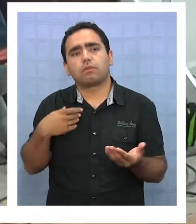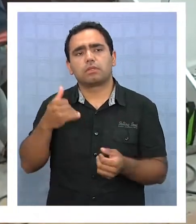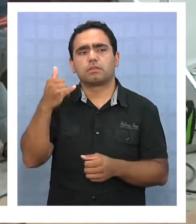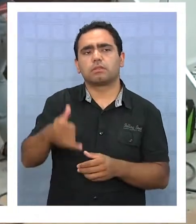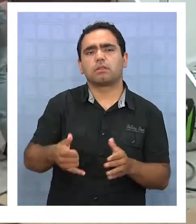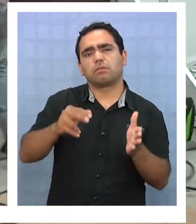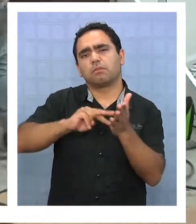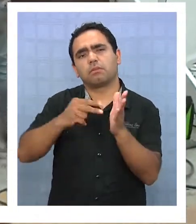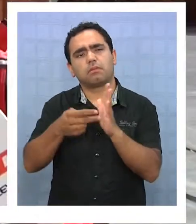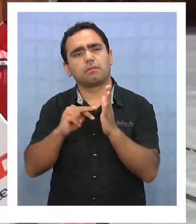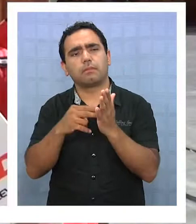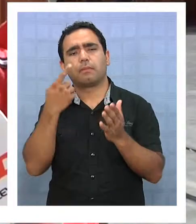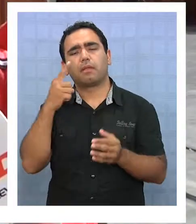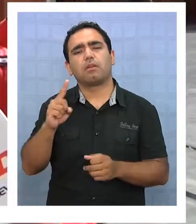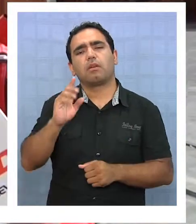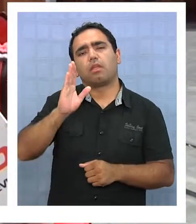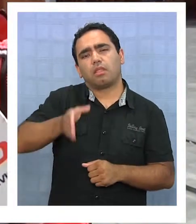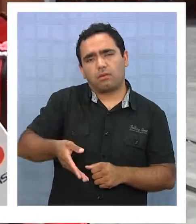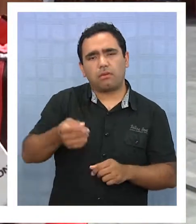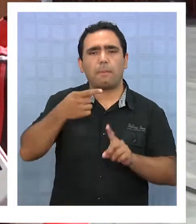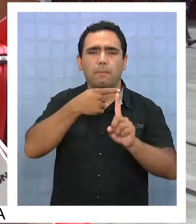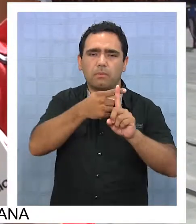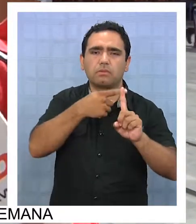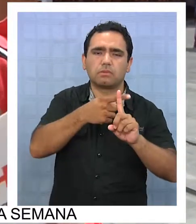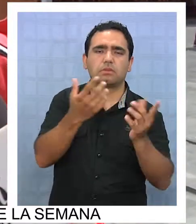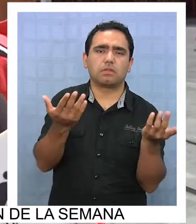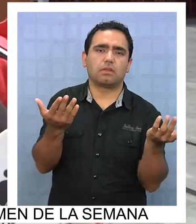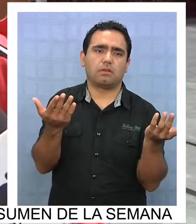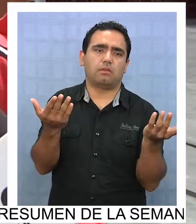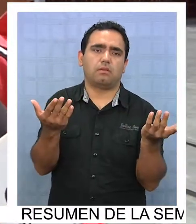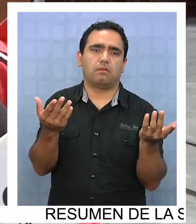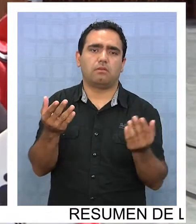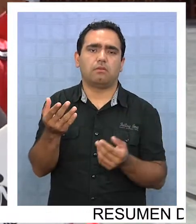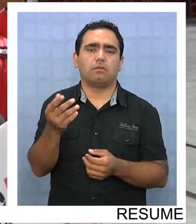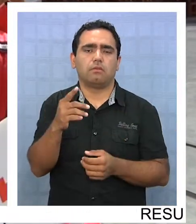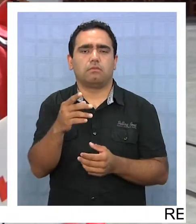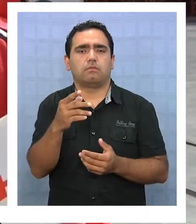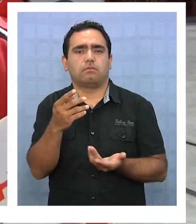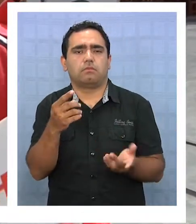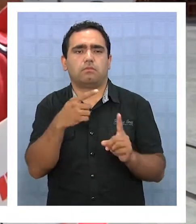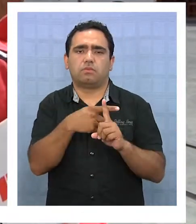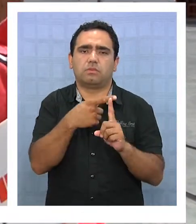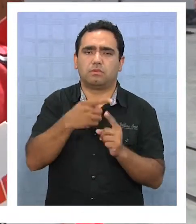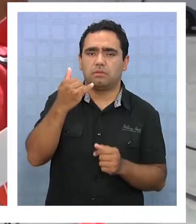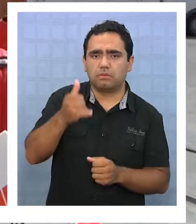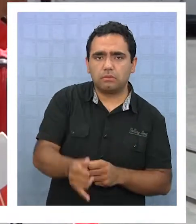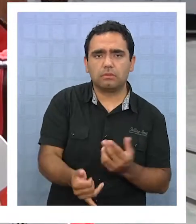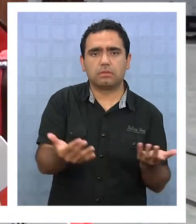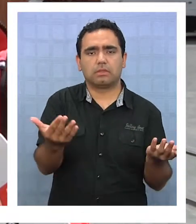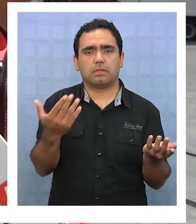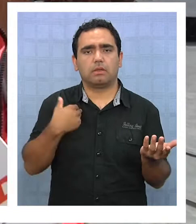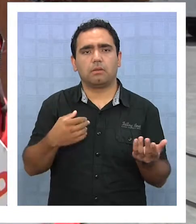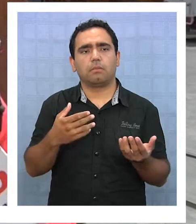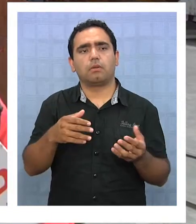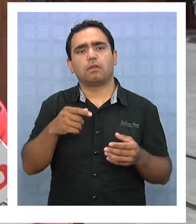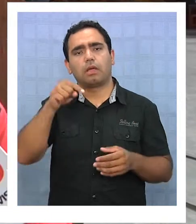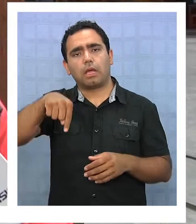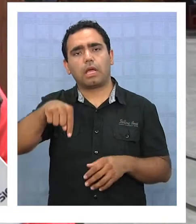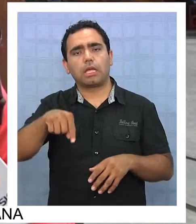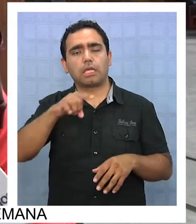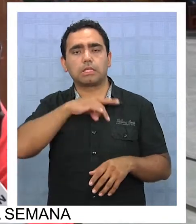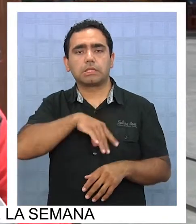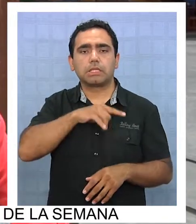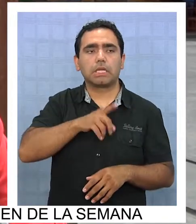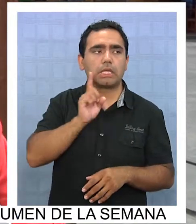hay problemas, pero hay que ser positivos, hay que tirar afuera, abajo, ¿quién más va a organizar un mundial aquí en Chile? dónde?